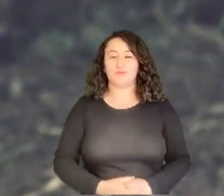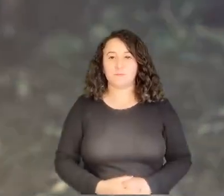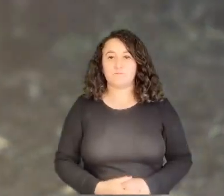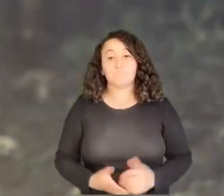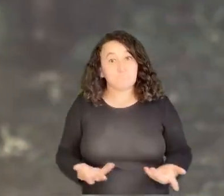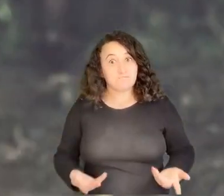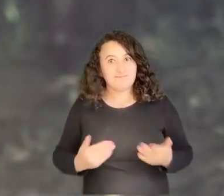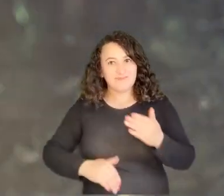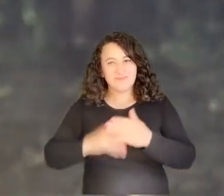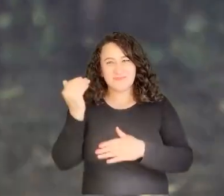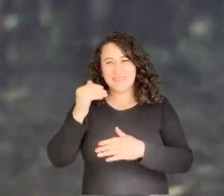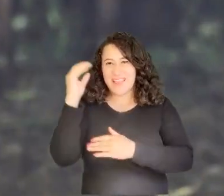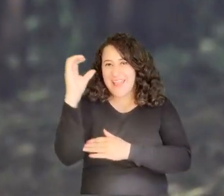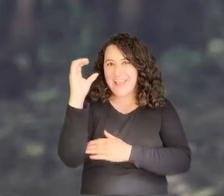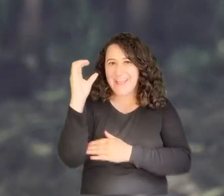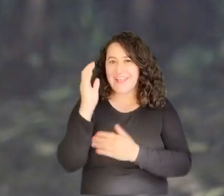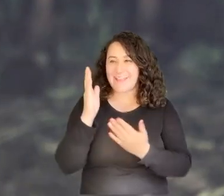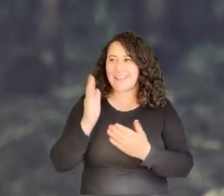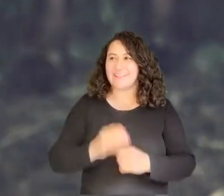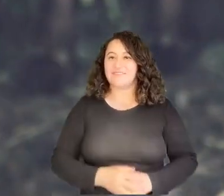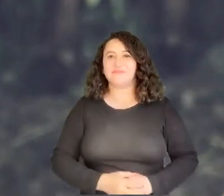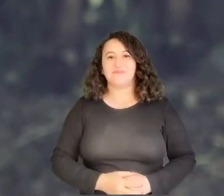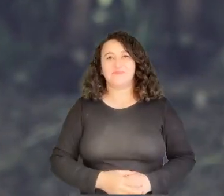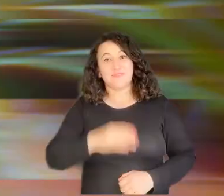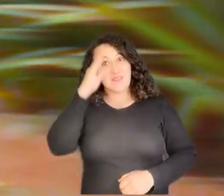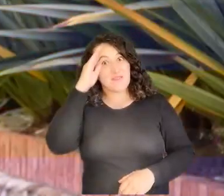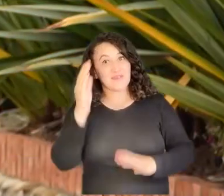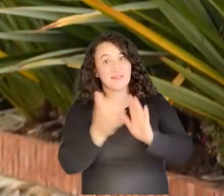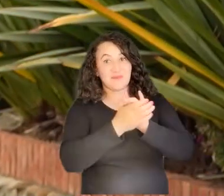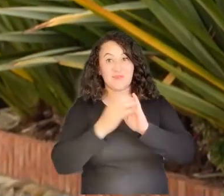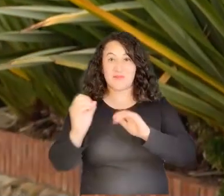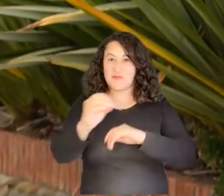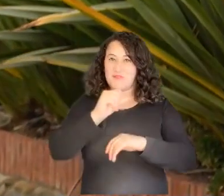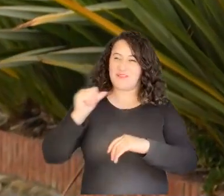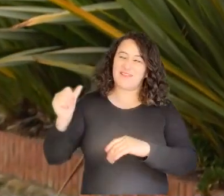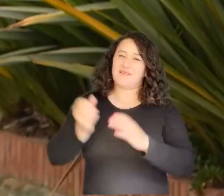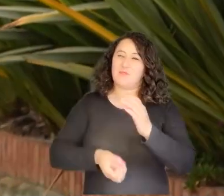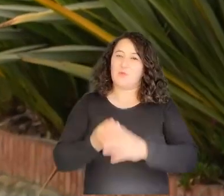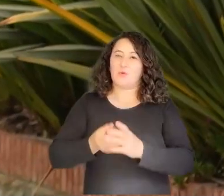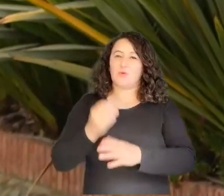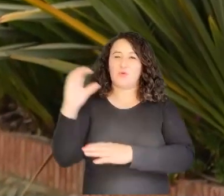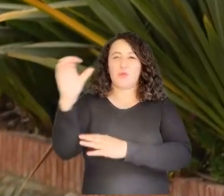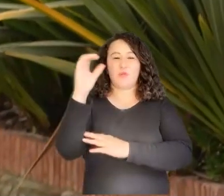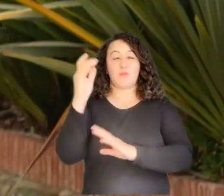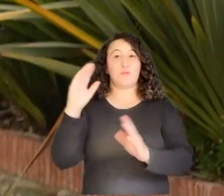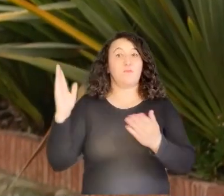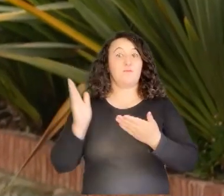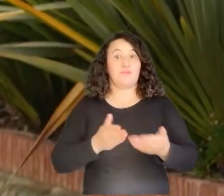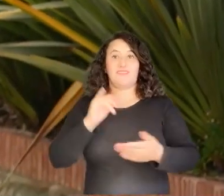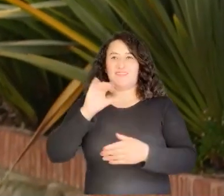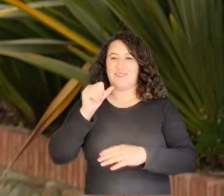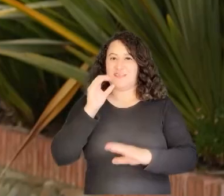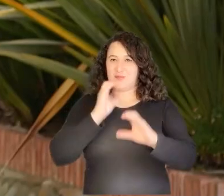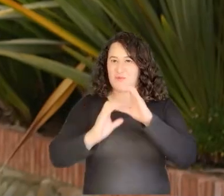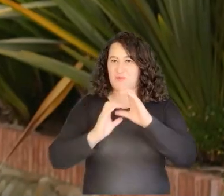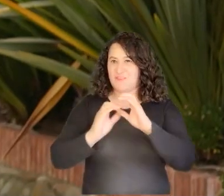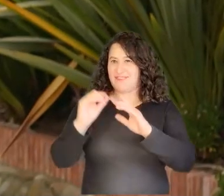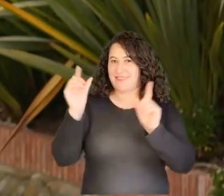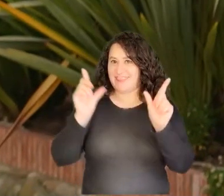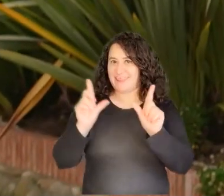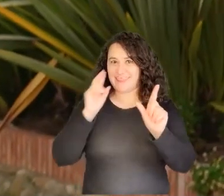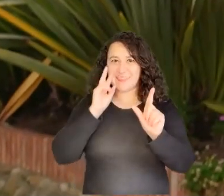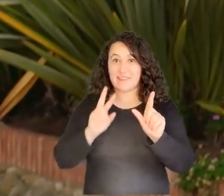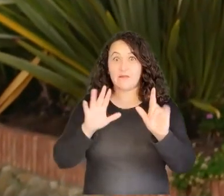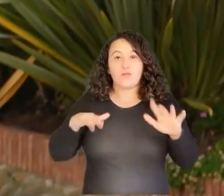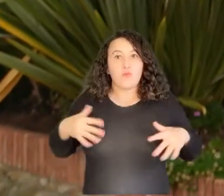Así amanece Colombia. Hola, amigas y amigos productores de Colombia. Bienvenidos de nuevo a ICA Comunica TV, esta vez con